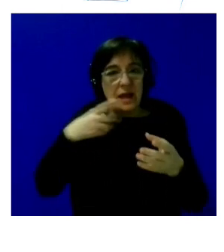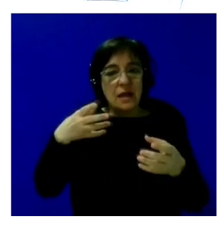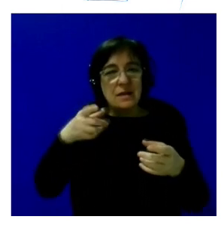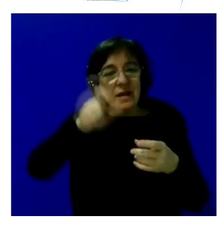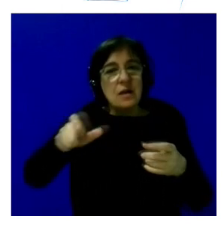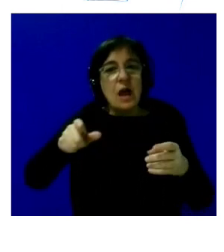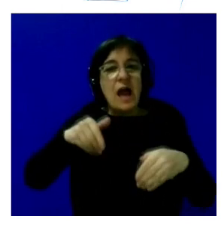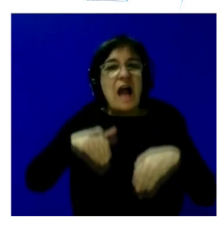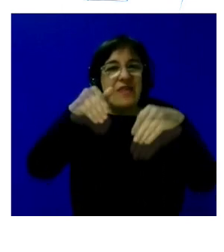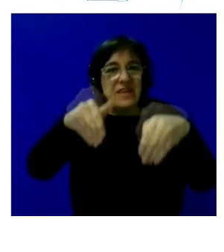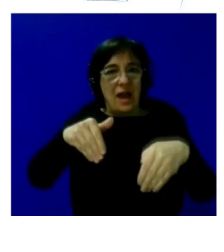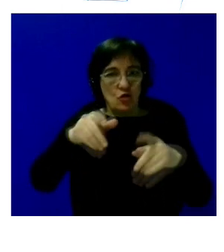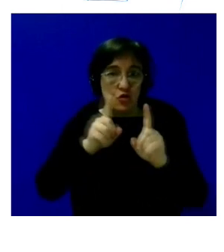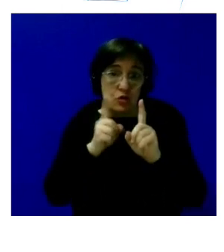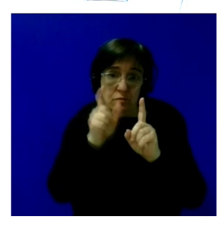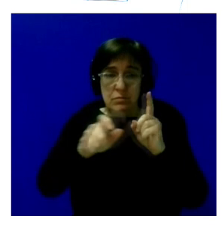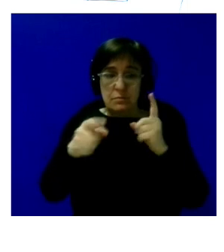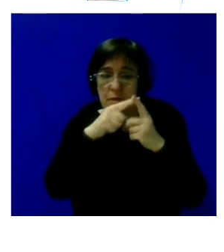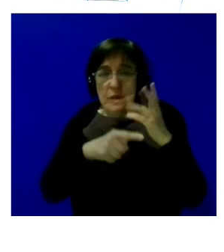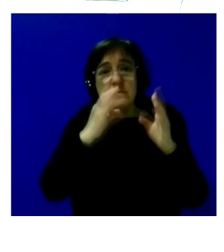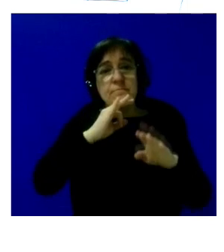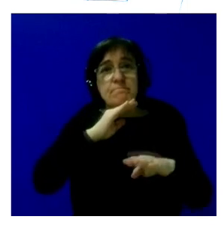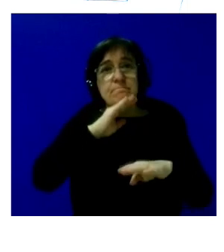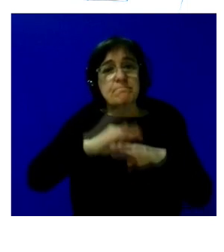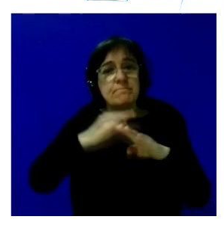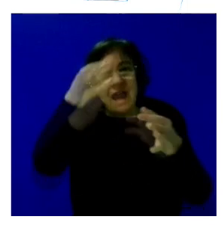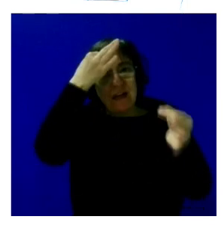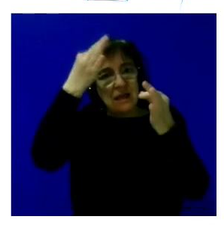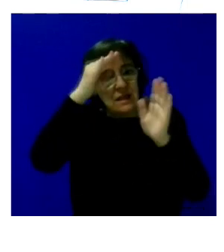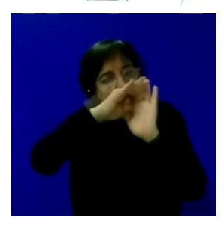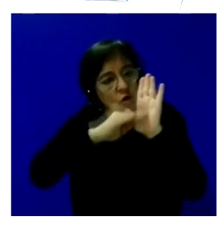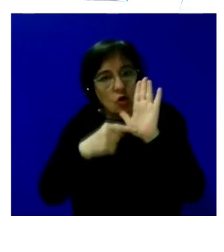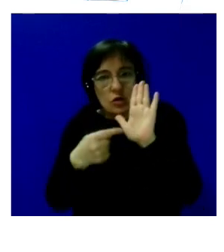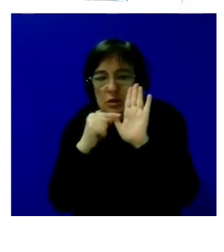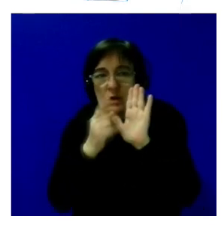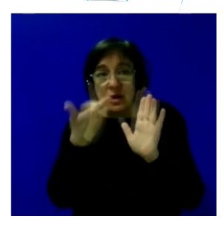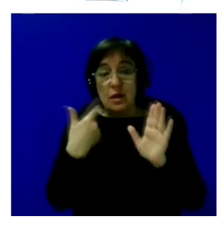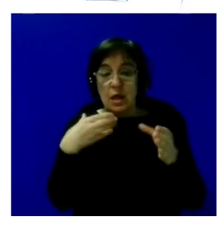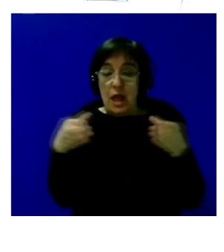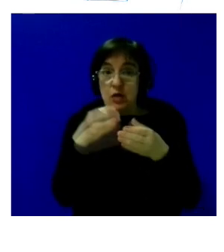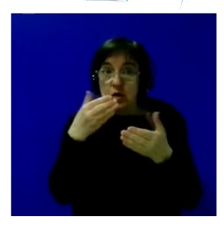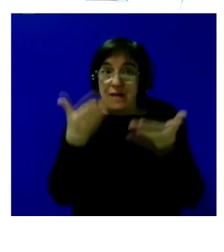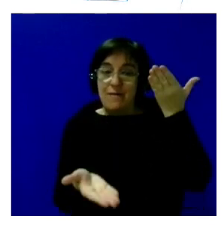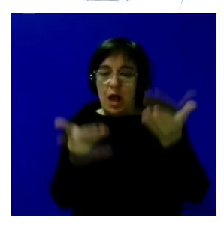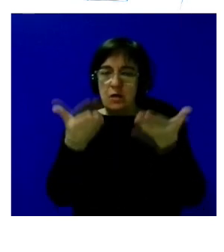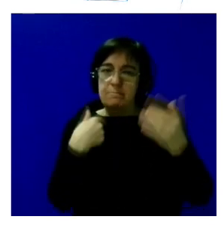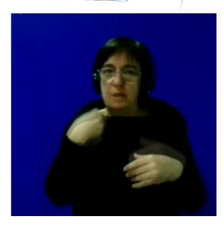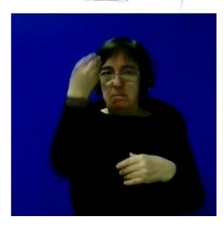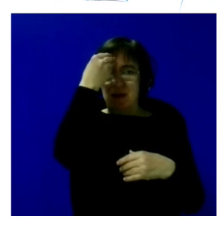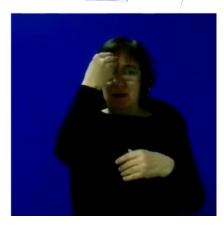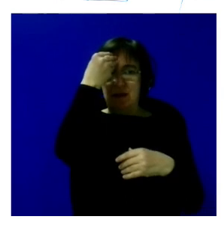de candidatos que había que cumplir una serie de requisitos desde el equipo evaluador estimamos que